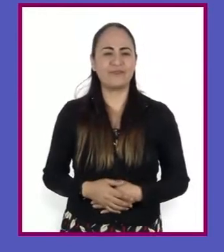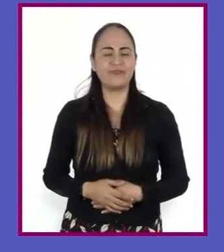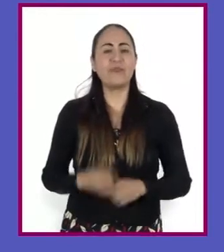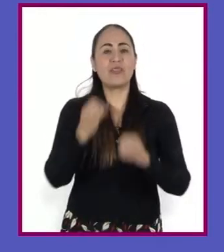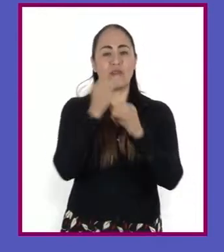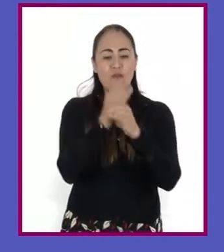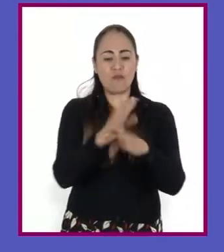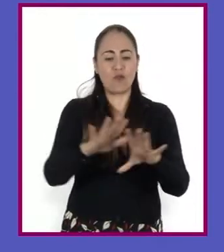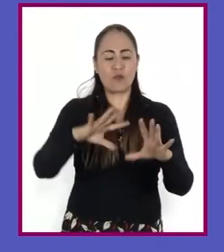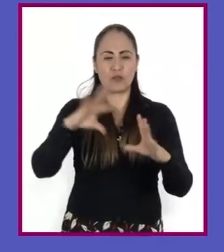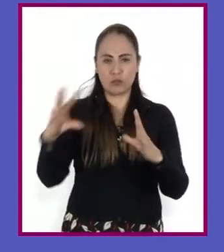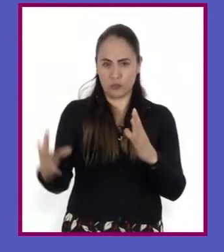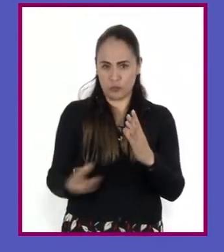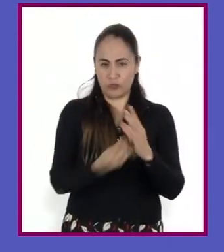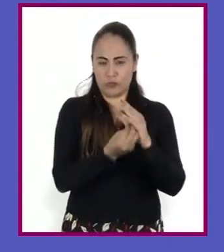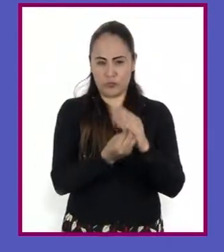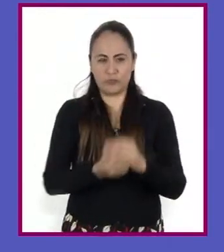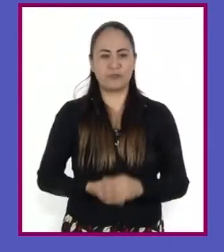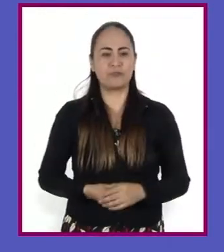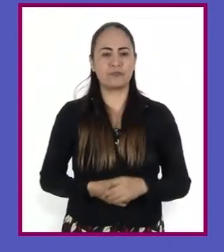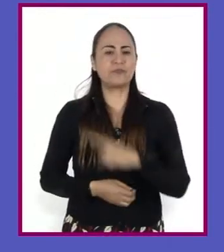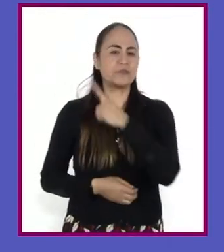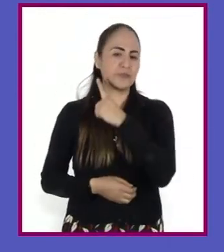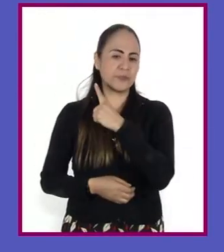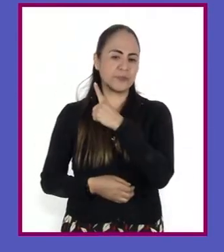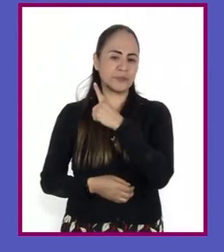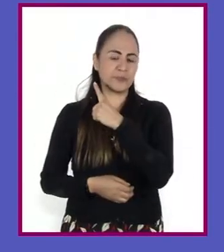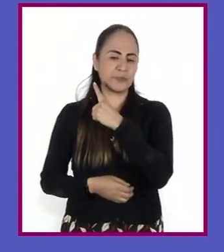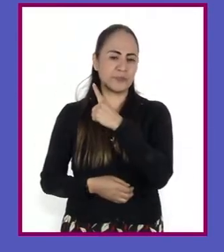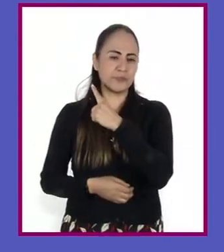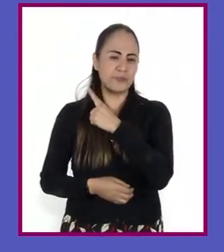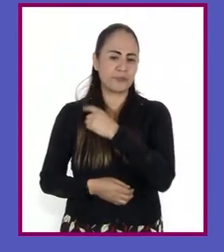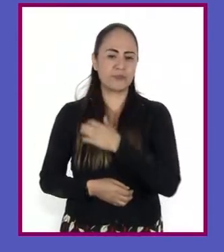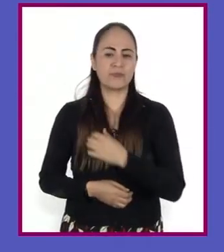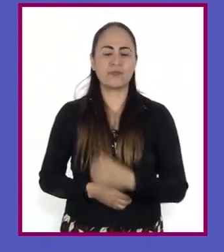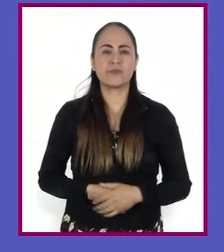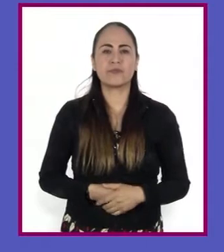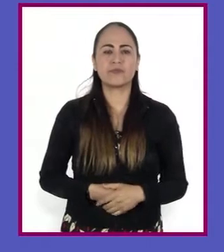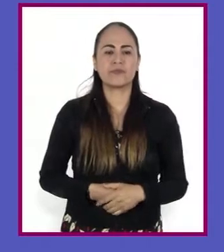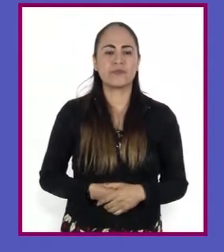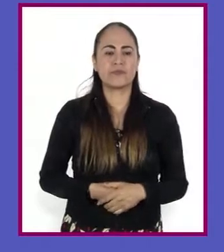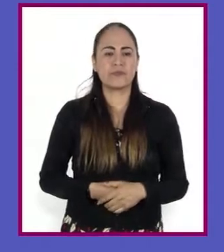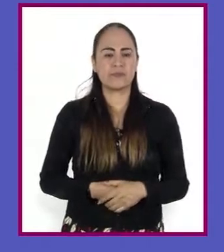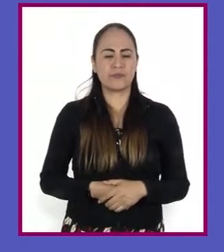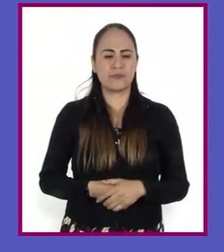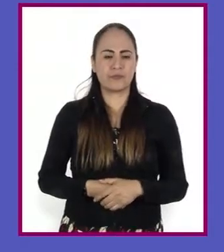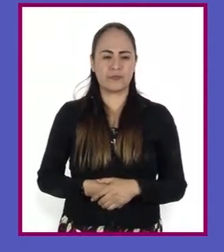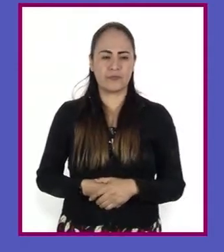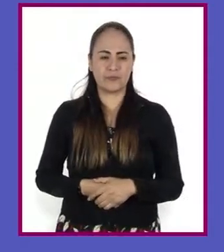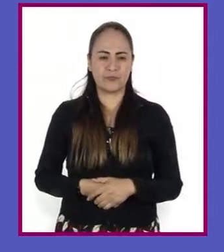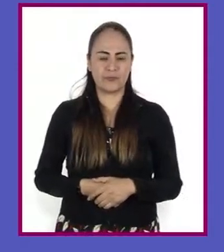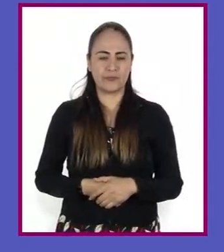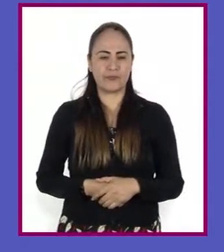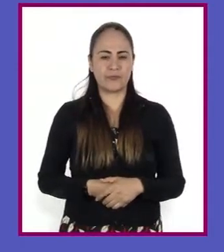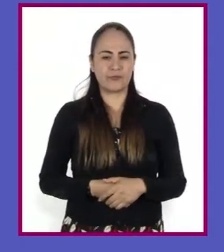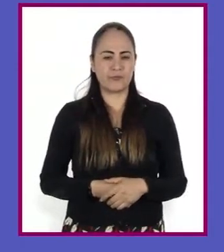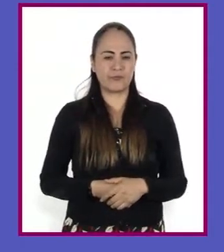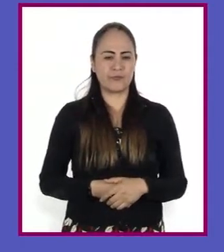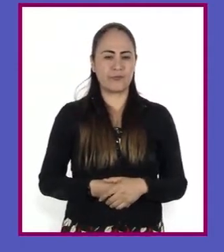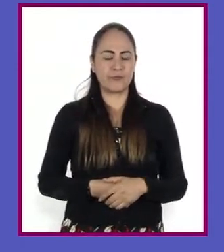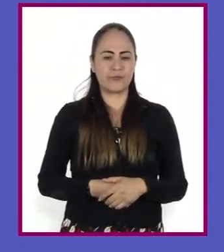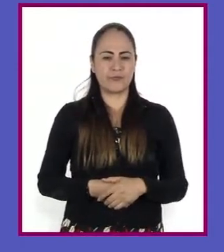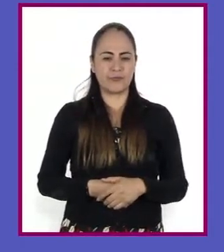Información complementaria. En el contexto del resumen, es la información que se añade a otra para mejorar, ampliar o